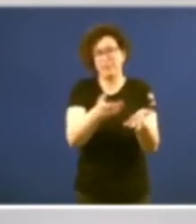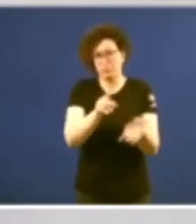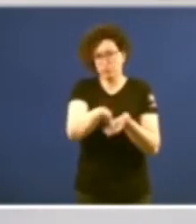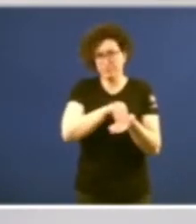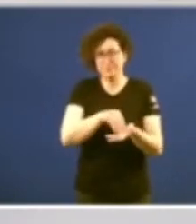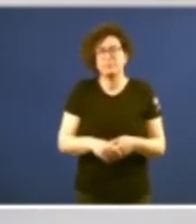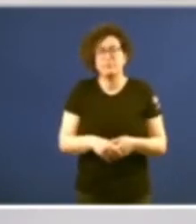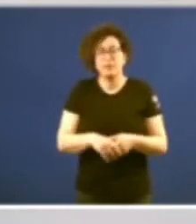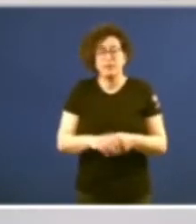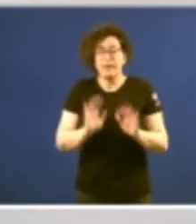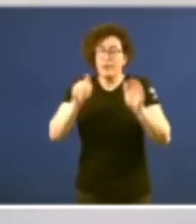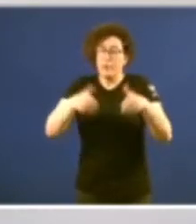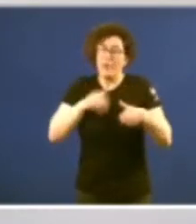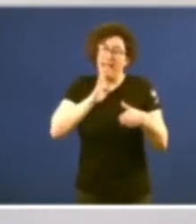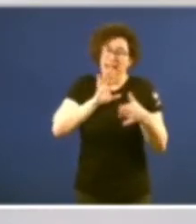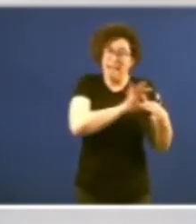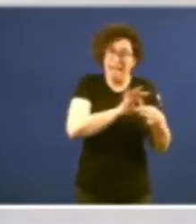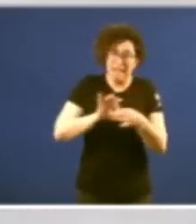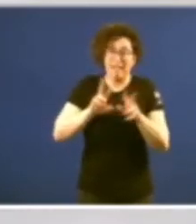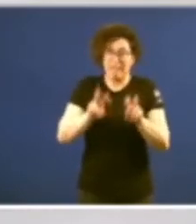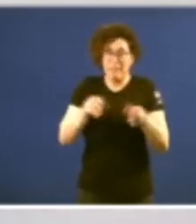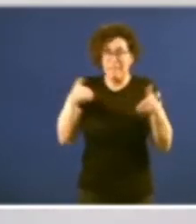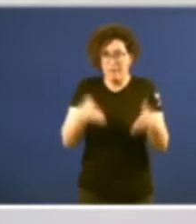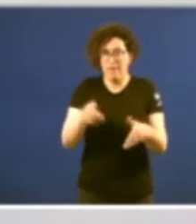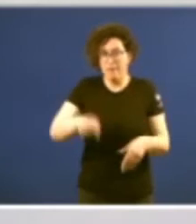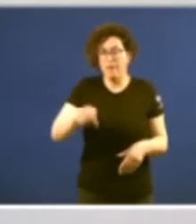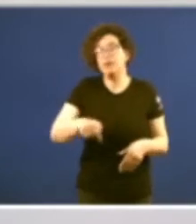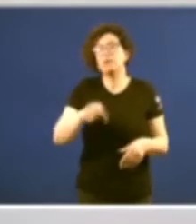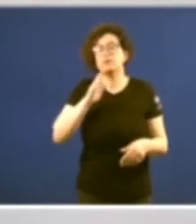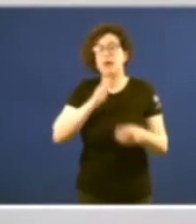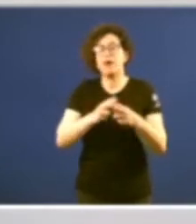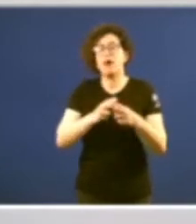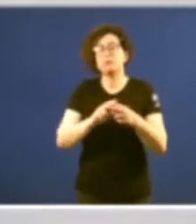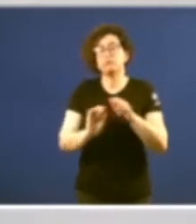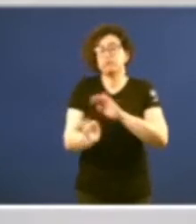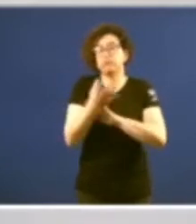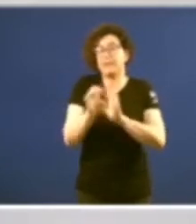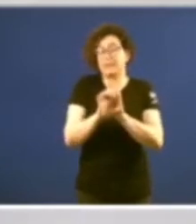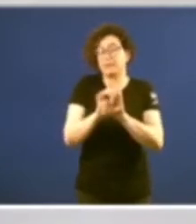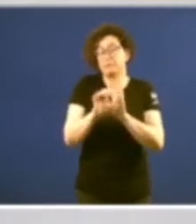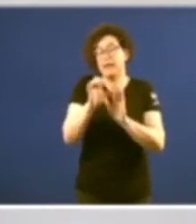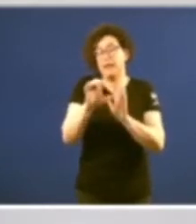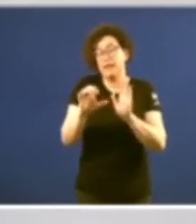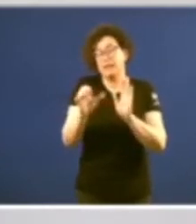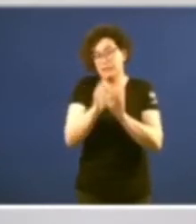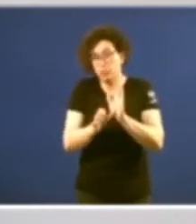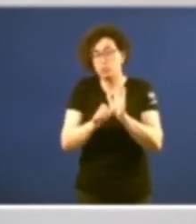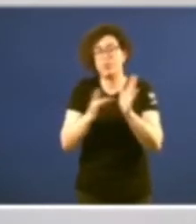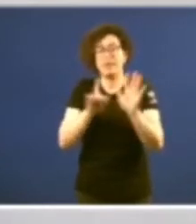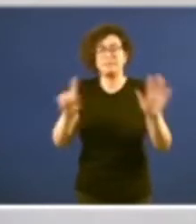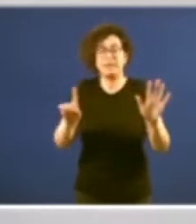E volvo xa ao asunto. Realmente, a promulgación do Estatuto produciu-se o 6 de abril de